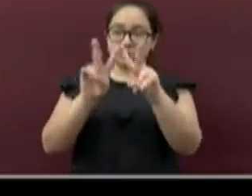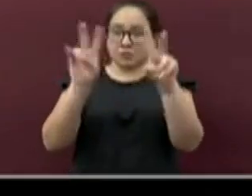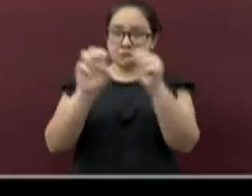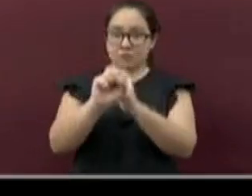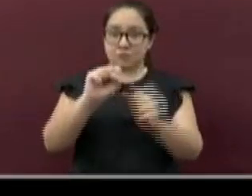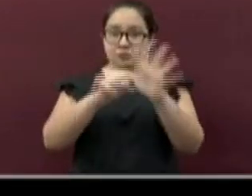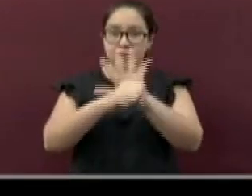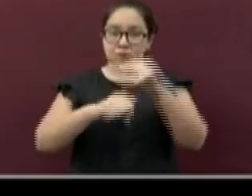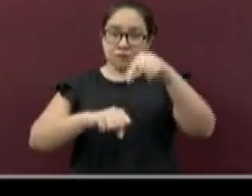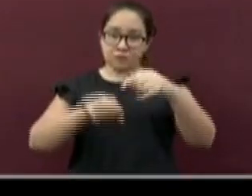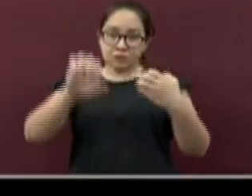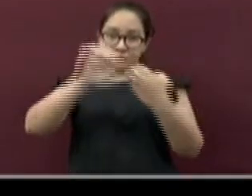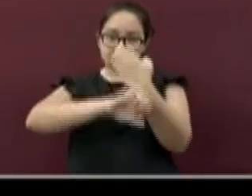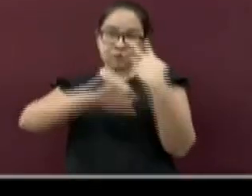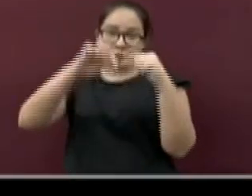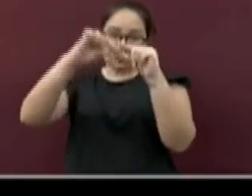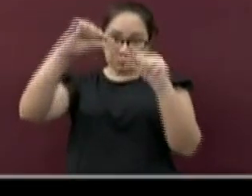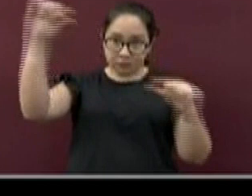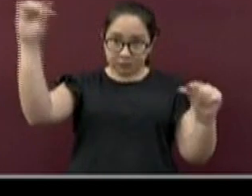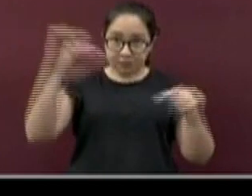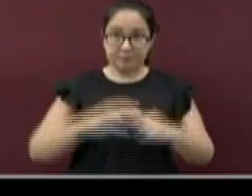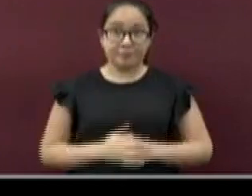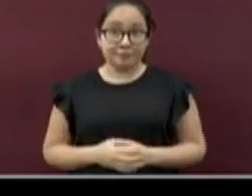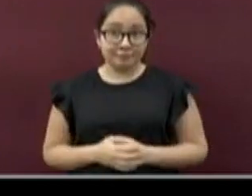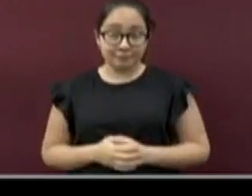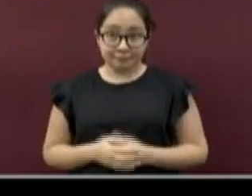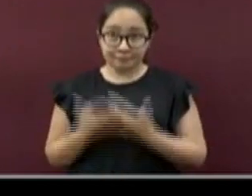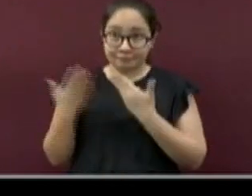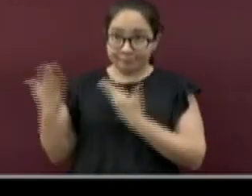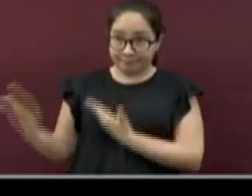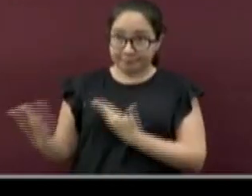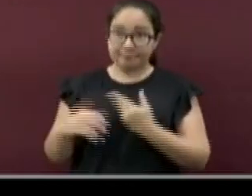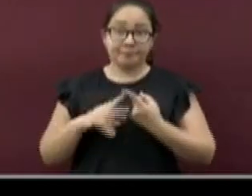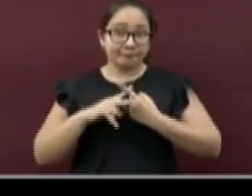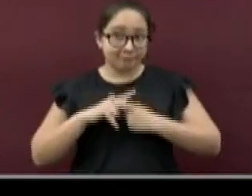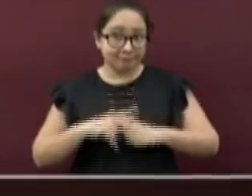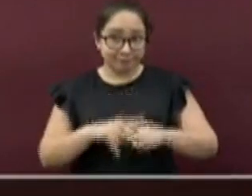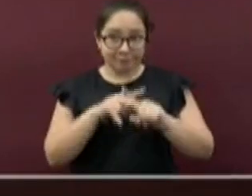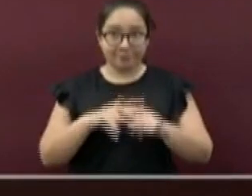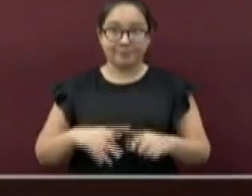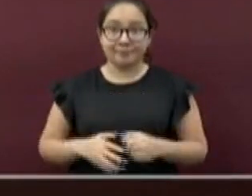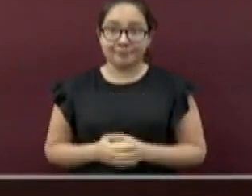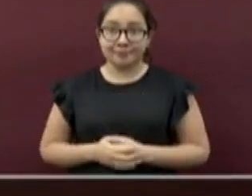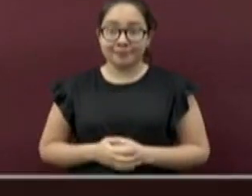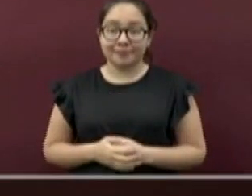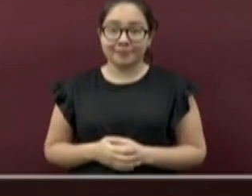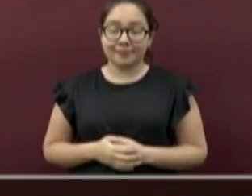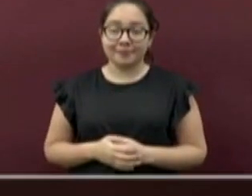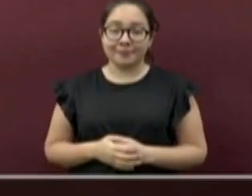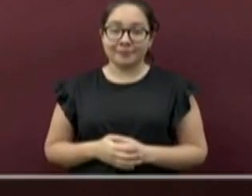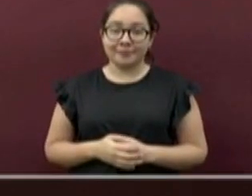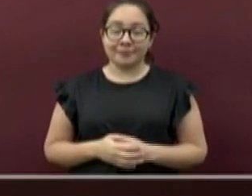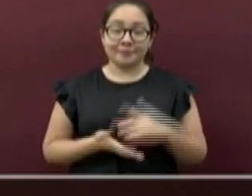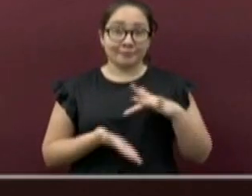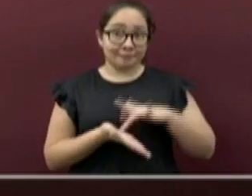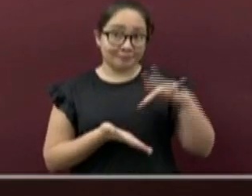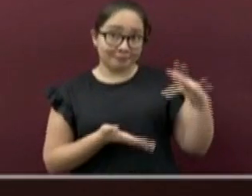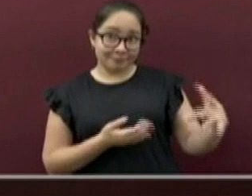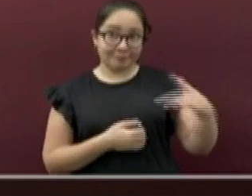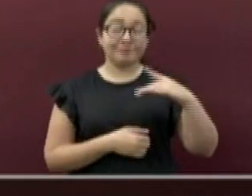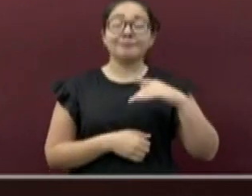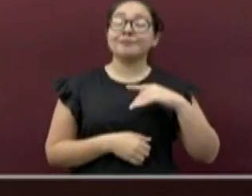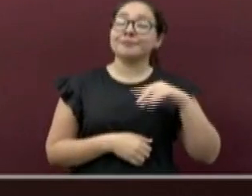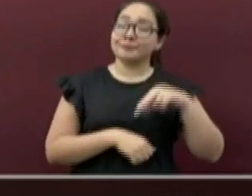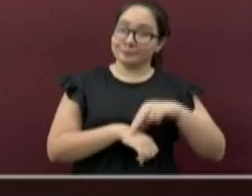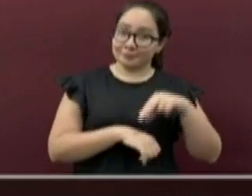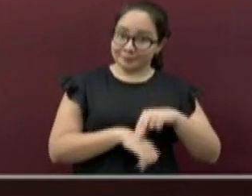coronavirus en la entidad. Comenzamos con la doctora Díaz del Castillo. Adelante, por favor. Gracias, doctor.